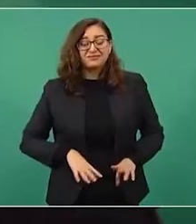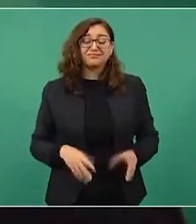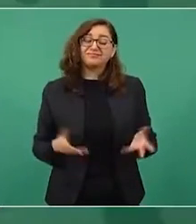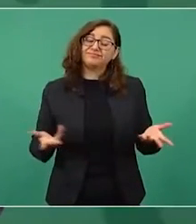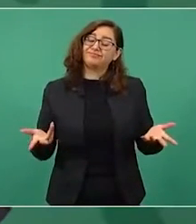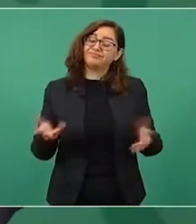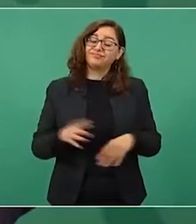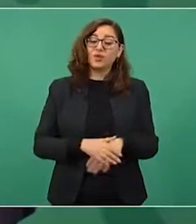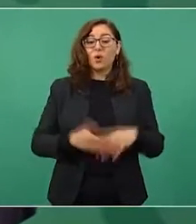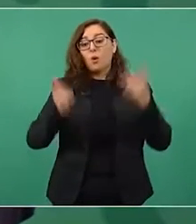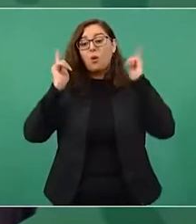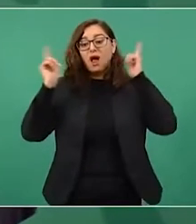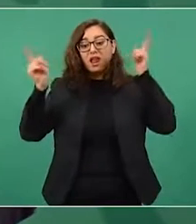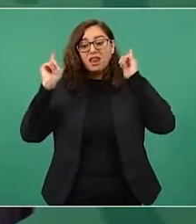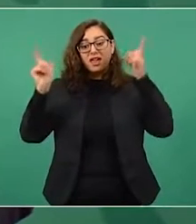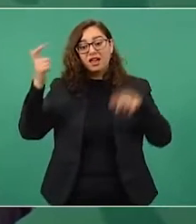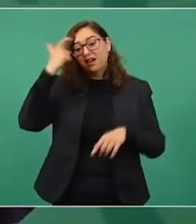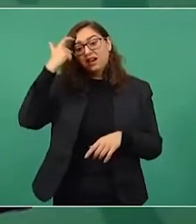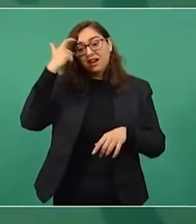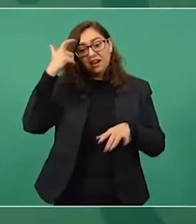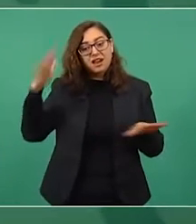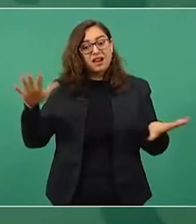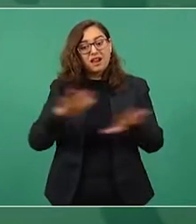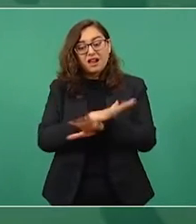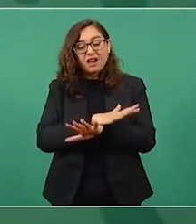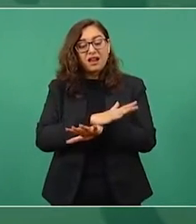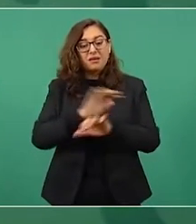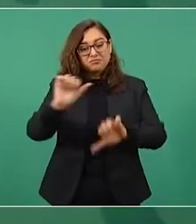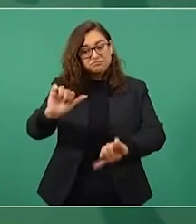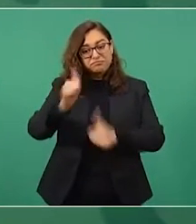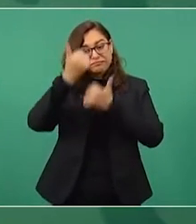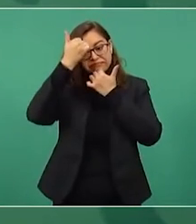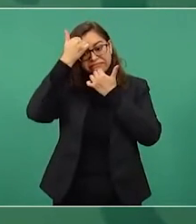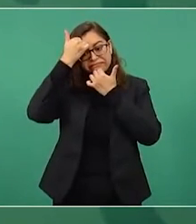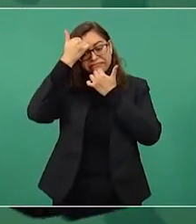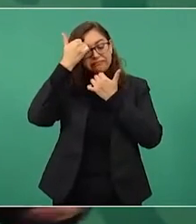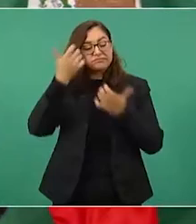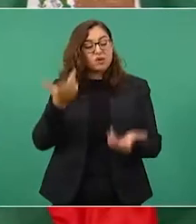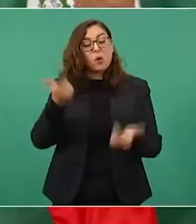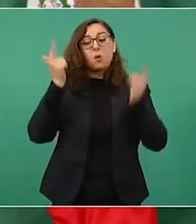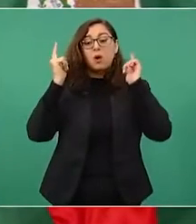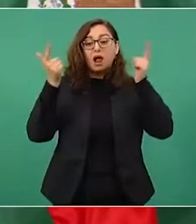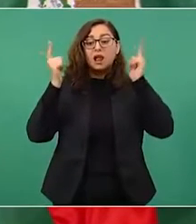En el caso de Cecilia, cuando